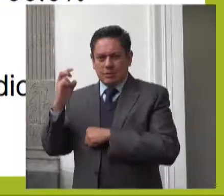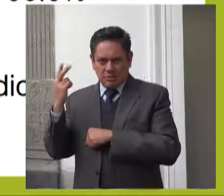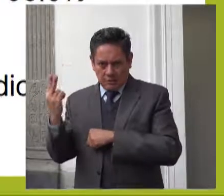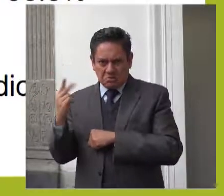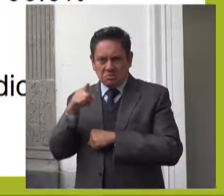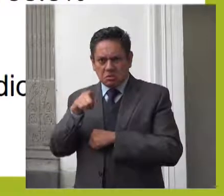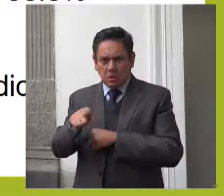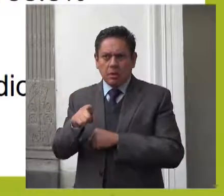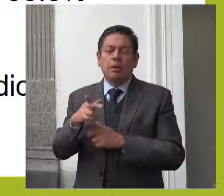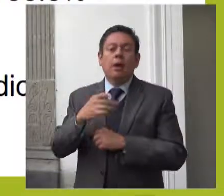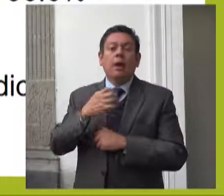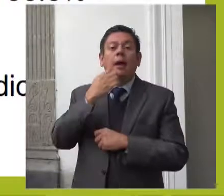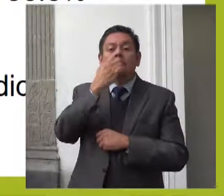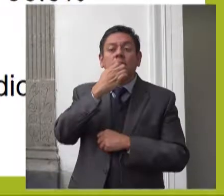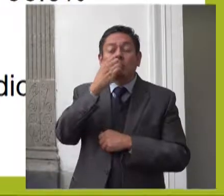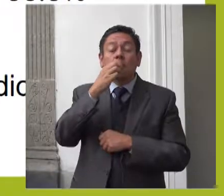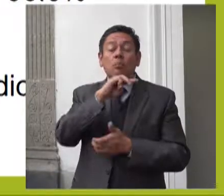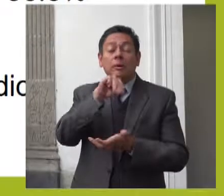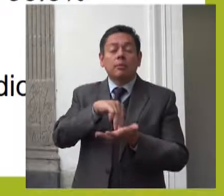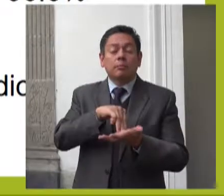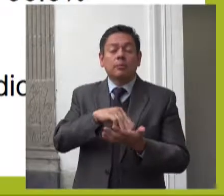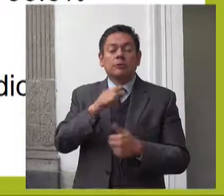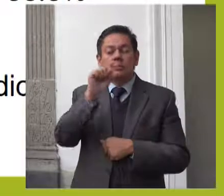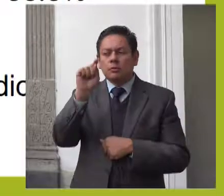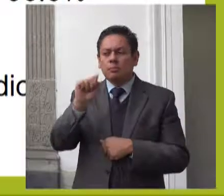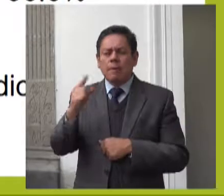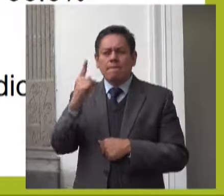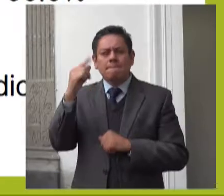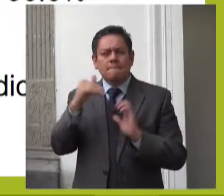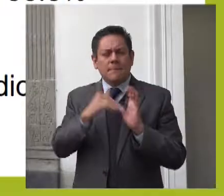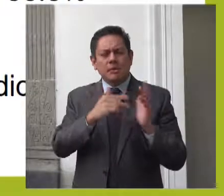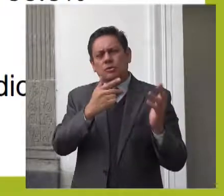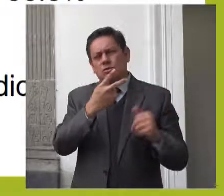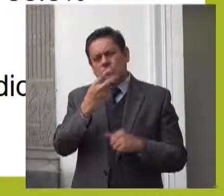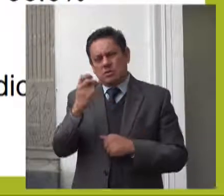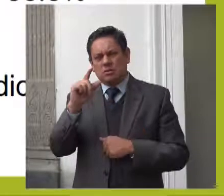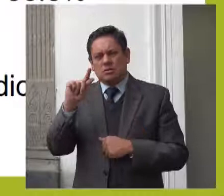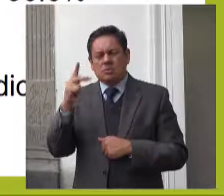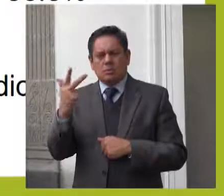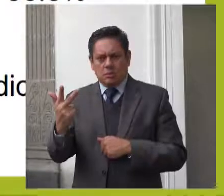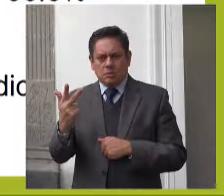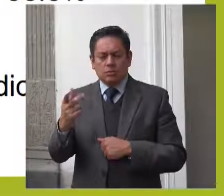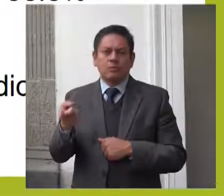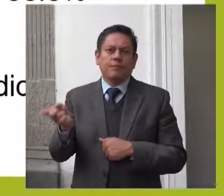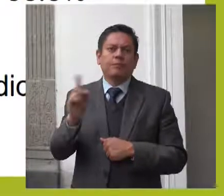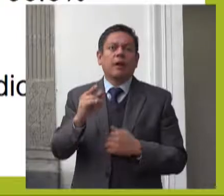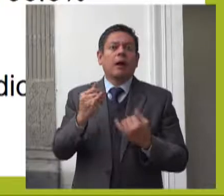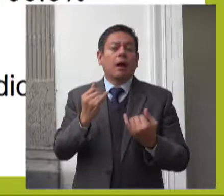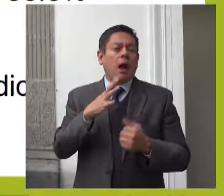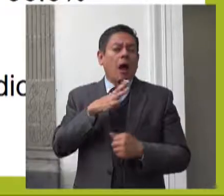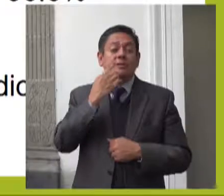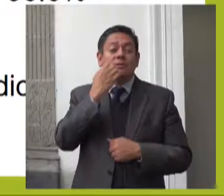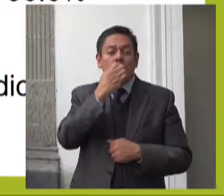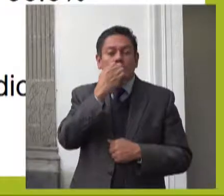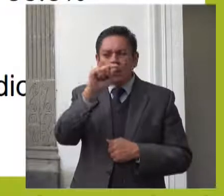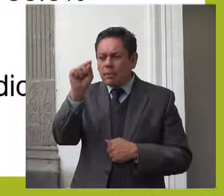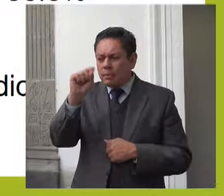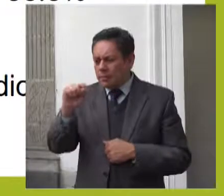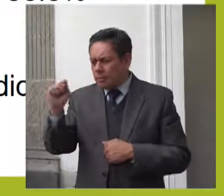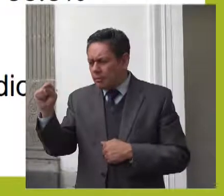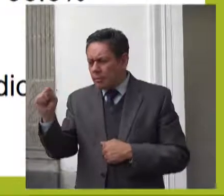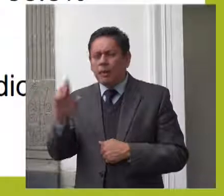1.278 municipios, 9.565 estancias infantiles